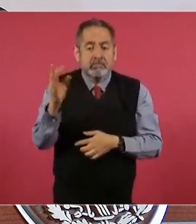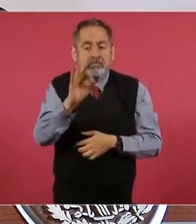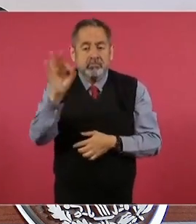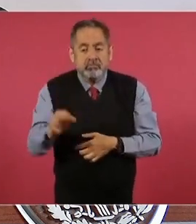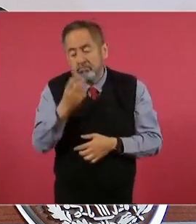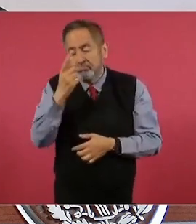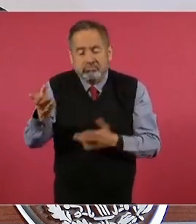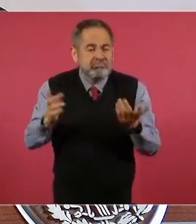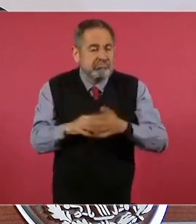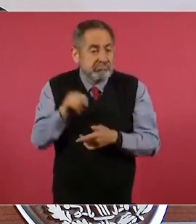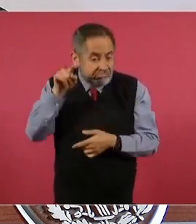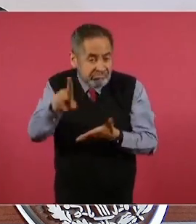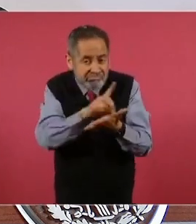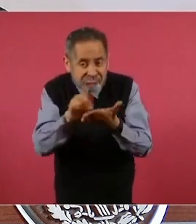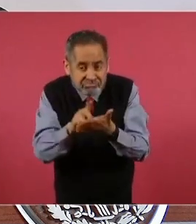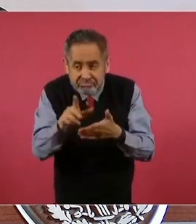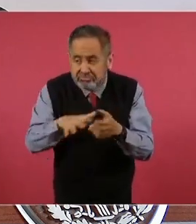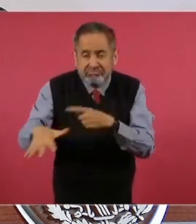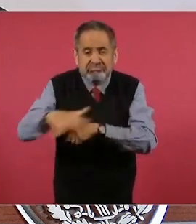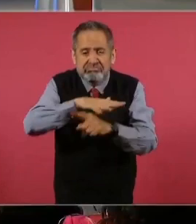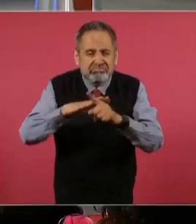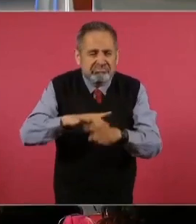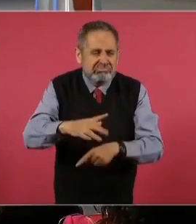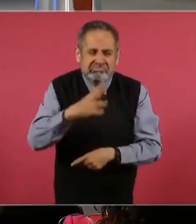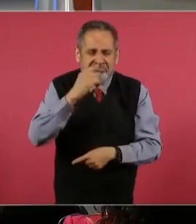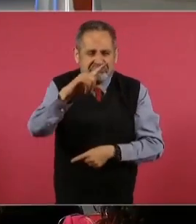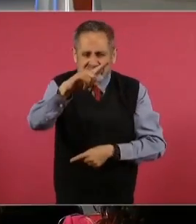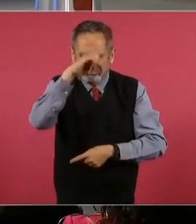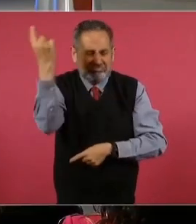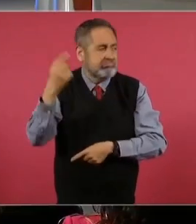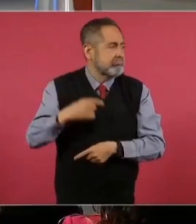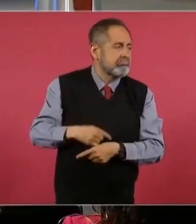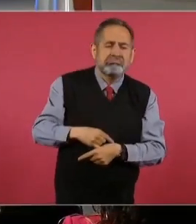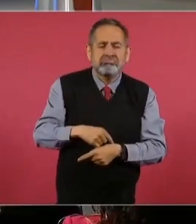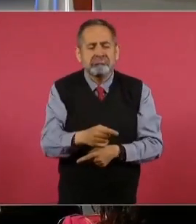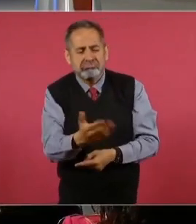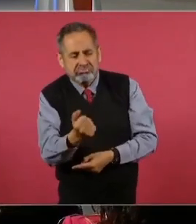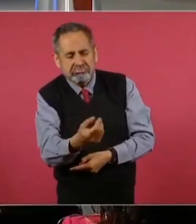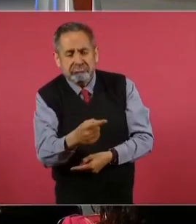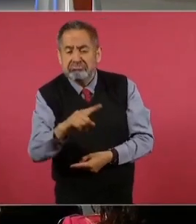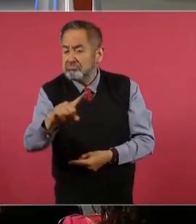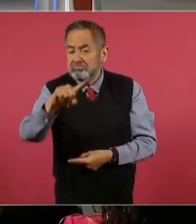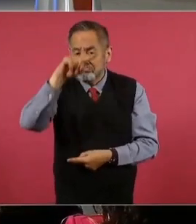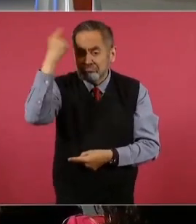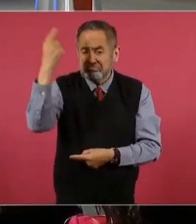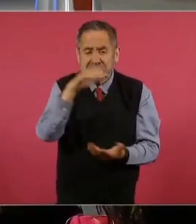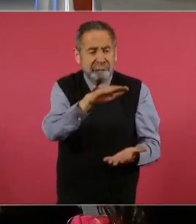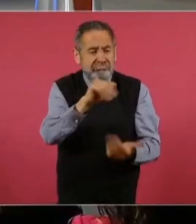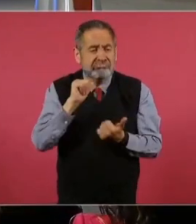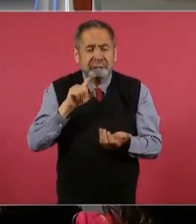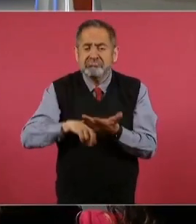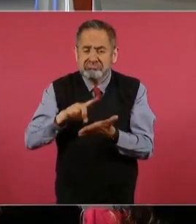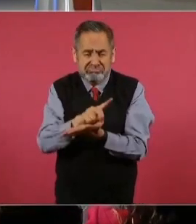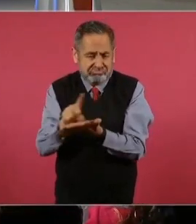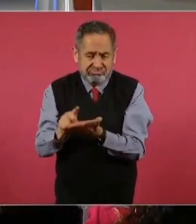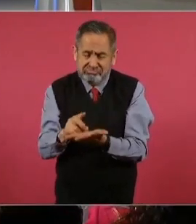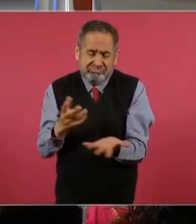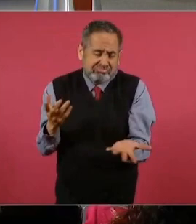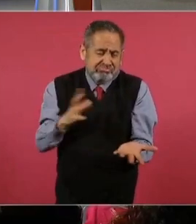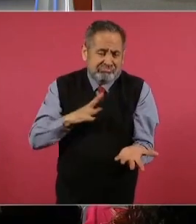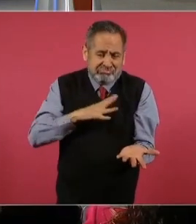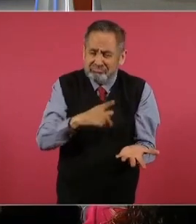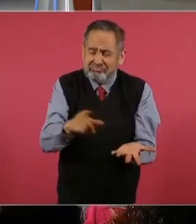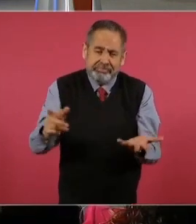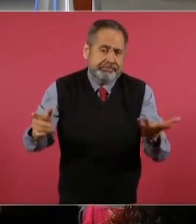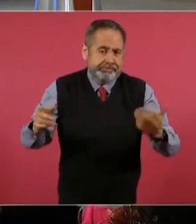conseguir drogas en su entorno es muy fácil. Además, la Encuesta Nacional de Victimización